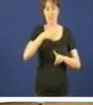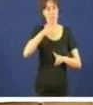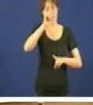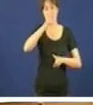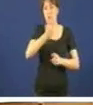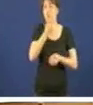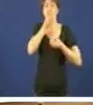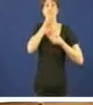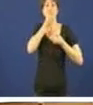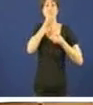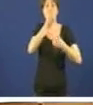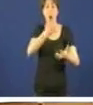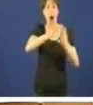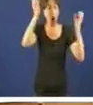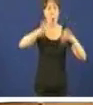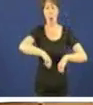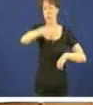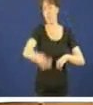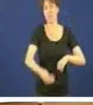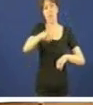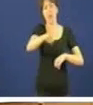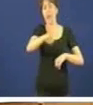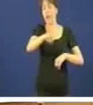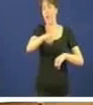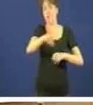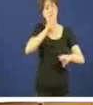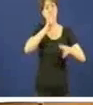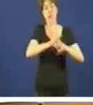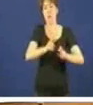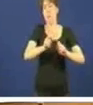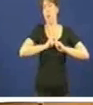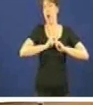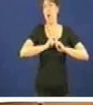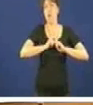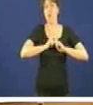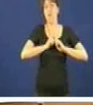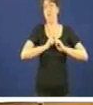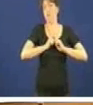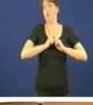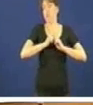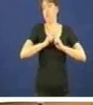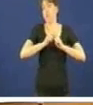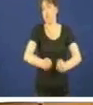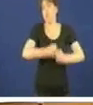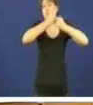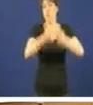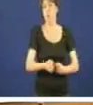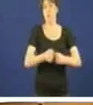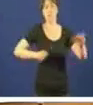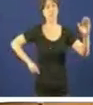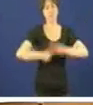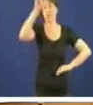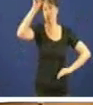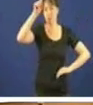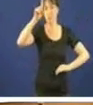acordo trascenda relevancia que supón por si só para converterse en un impulso a confianza de Galiza por certo non sei ese arrastre pero capital